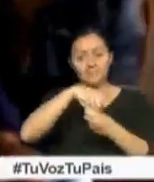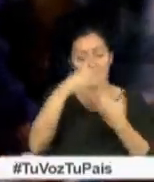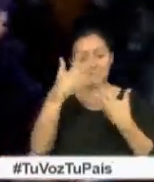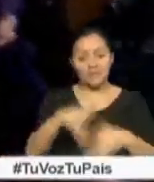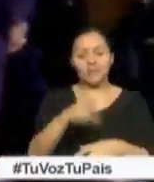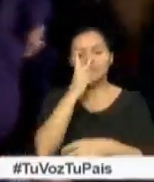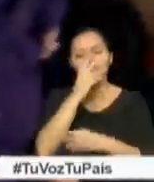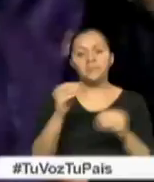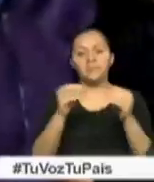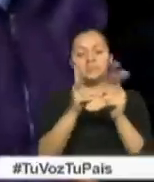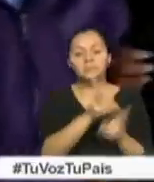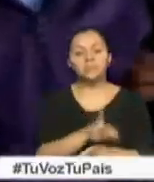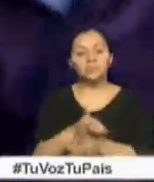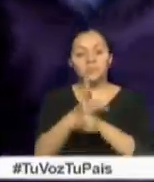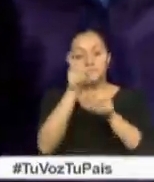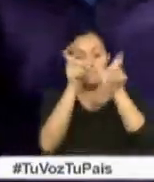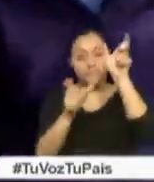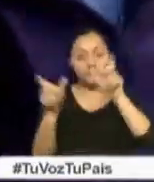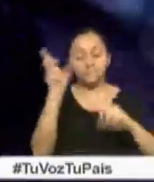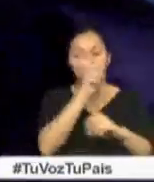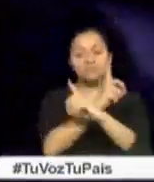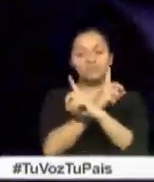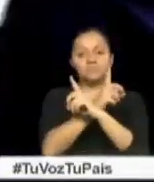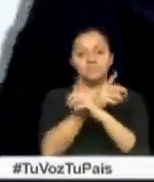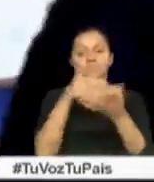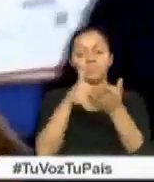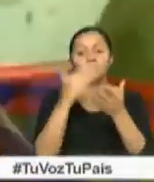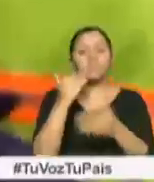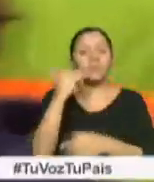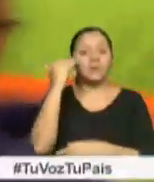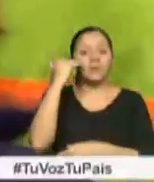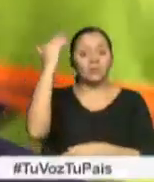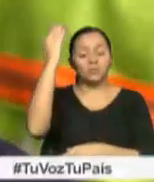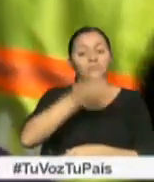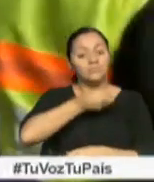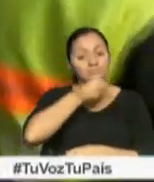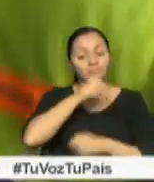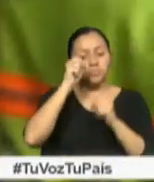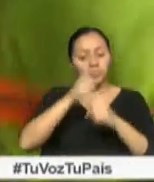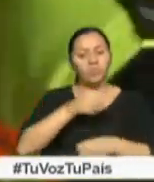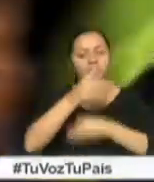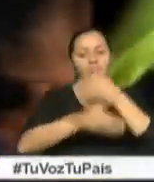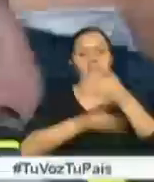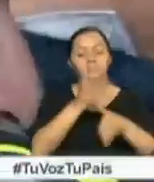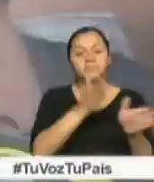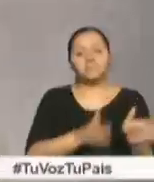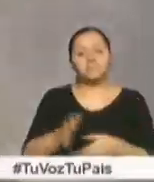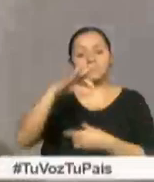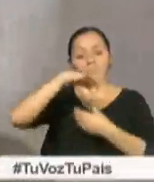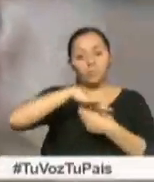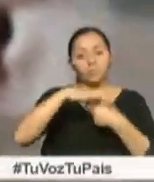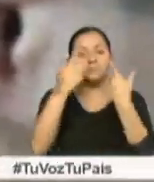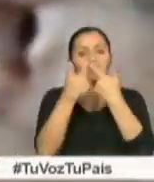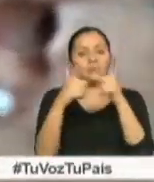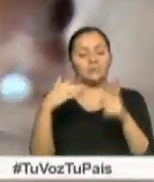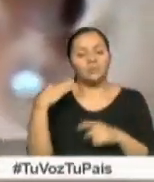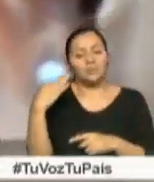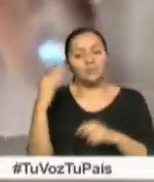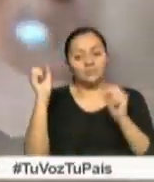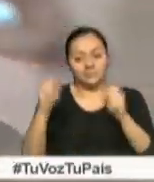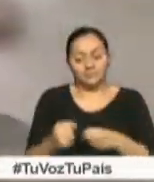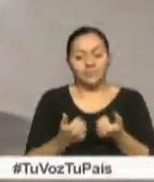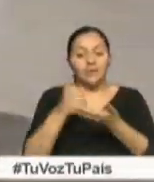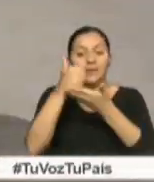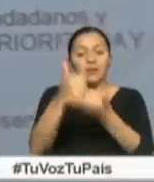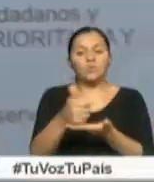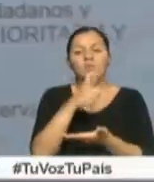es garantizar que las personas con discapacidad y adultos mayores puedan ejercer el voto de forma libre y voluntaria mediante la